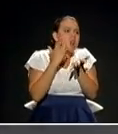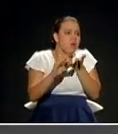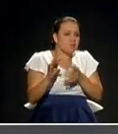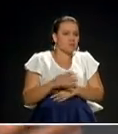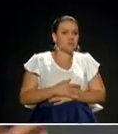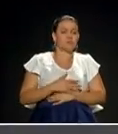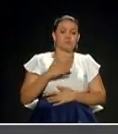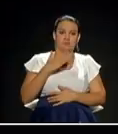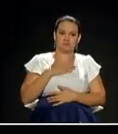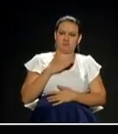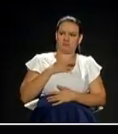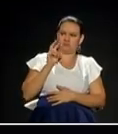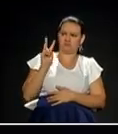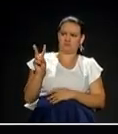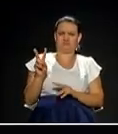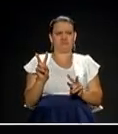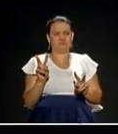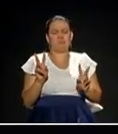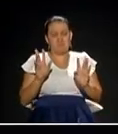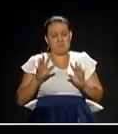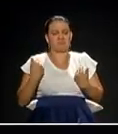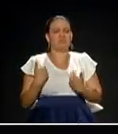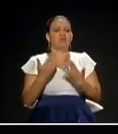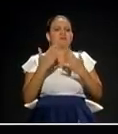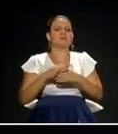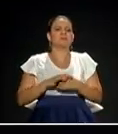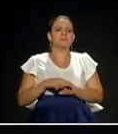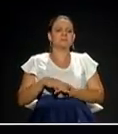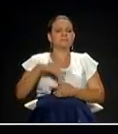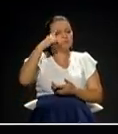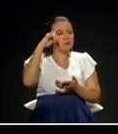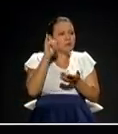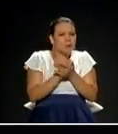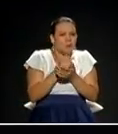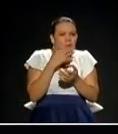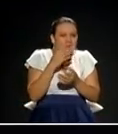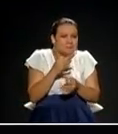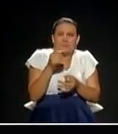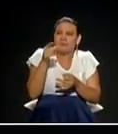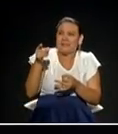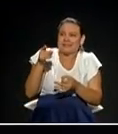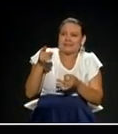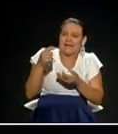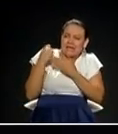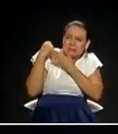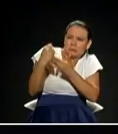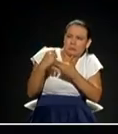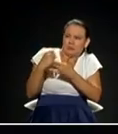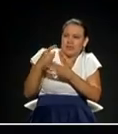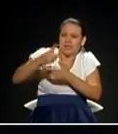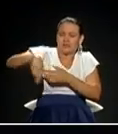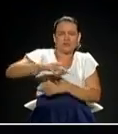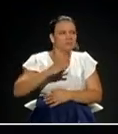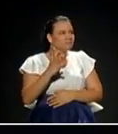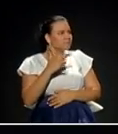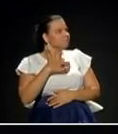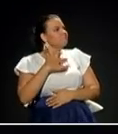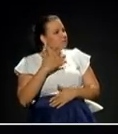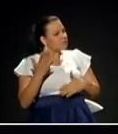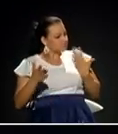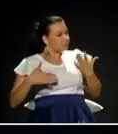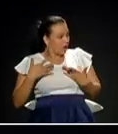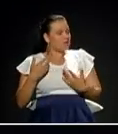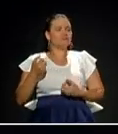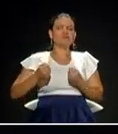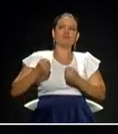alineando incentivos. Yo estoy convencido de que si uno alinea los incentivos de los transportadores con los incentivos de la ciudad, lo